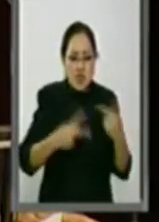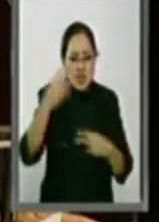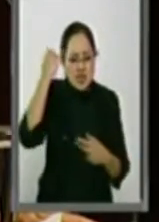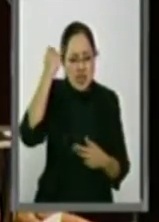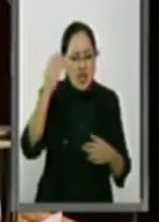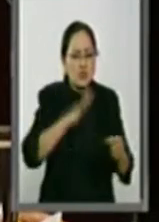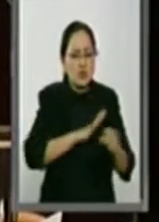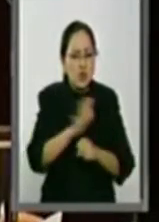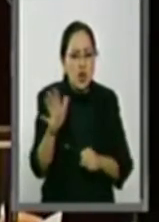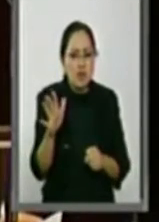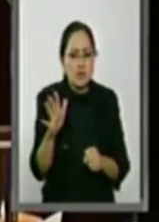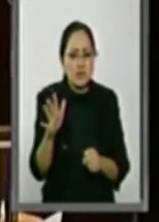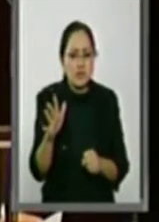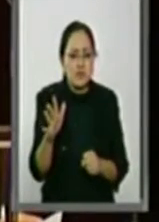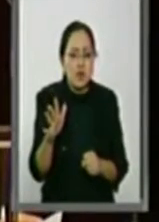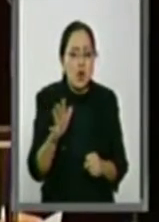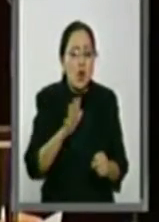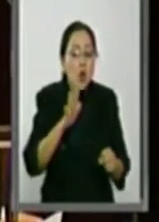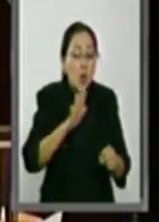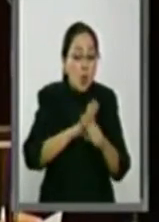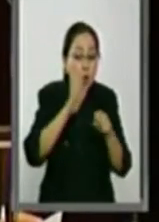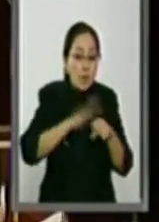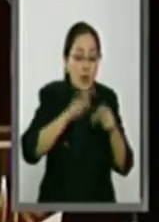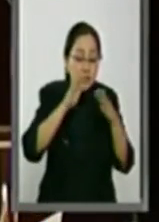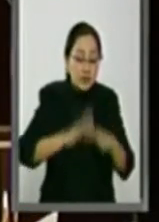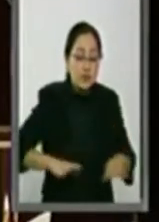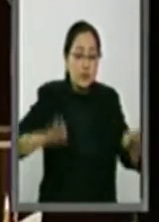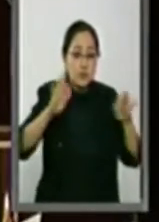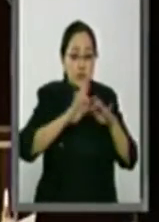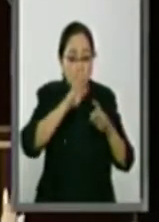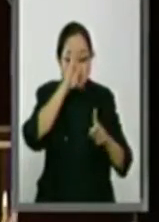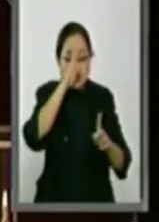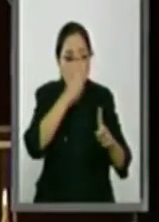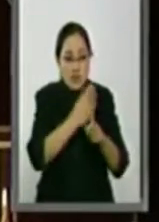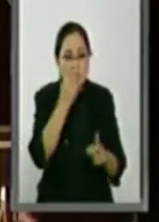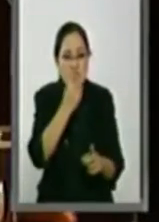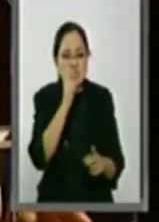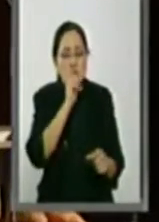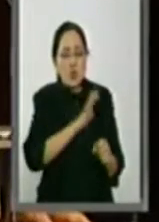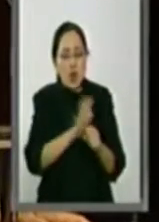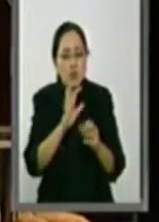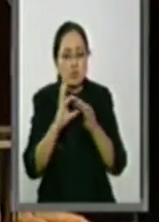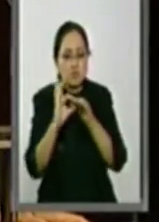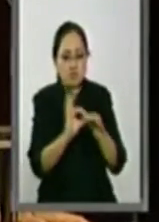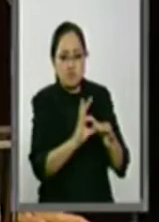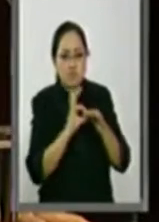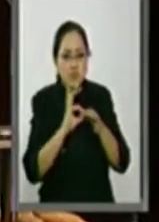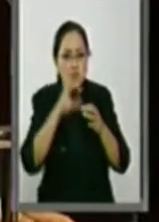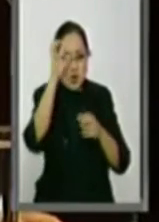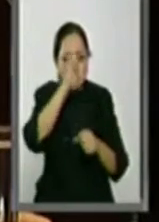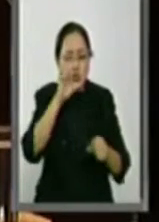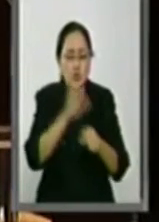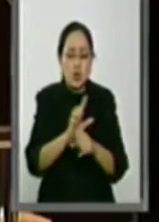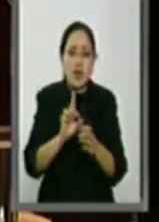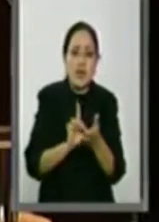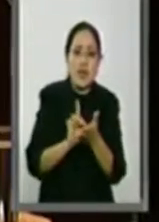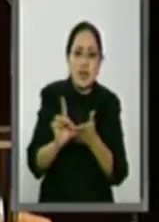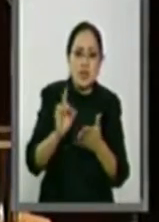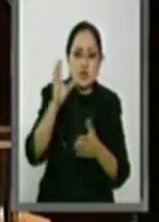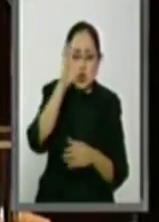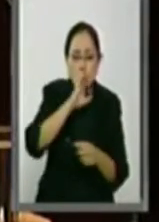lo que realmente nos hace iguales es la cultura. El derecho a la cultura,